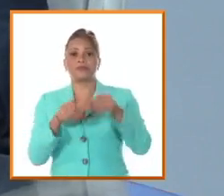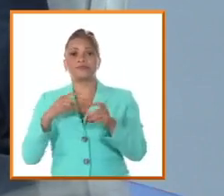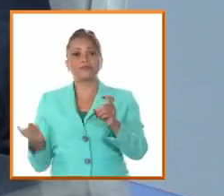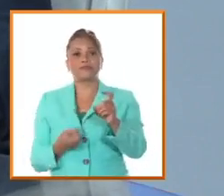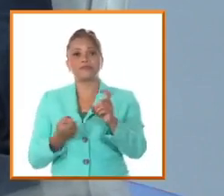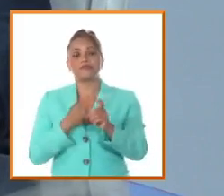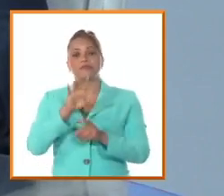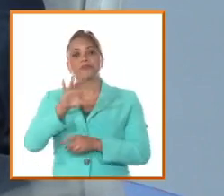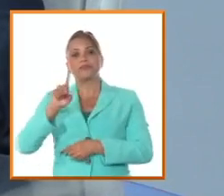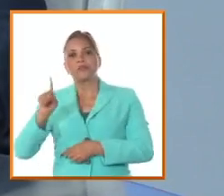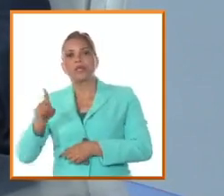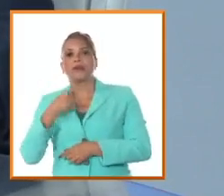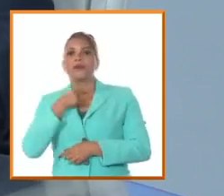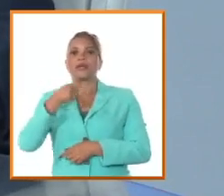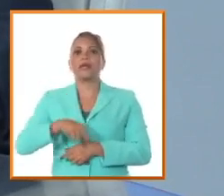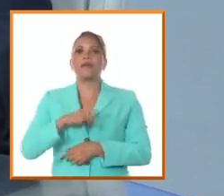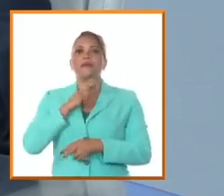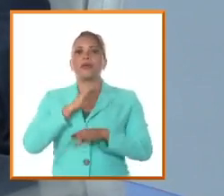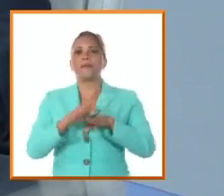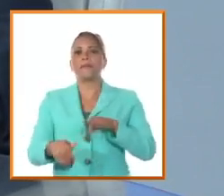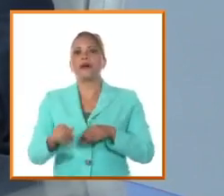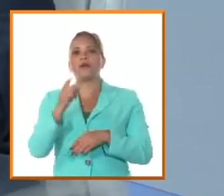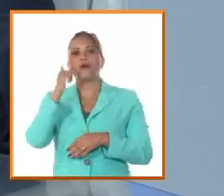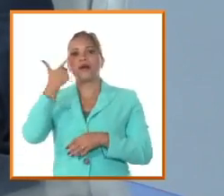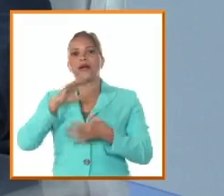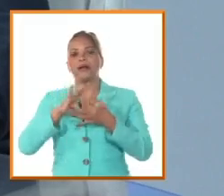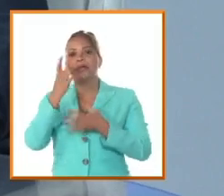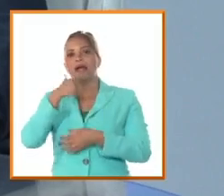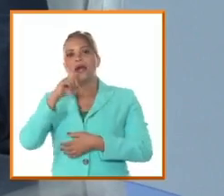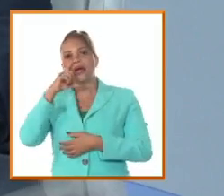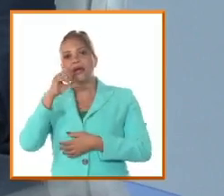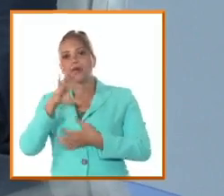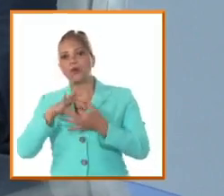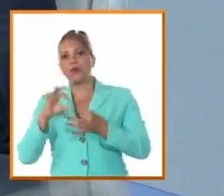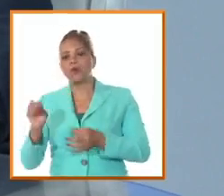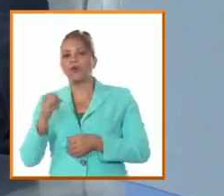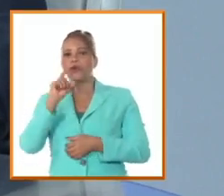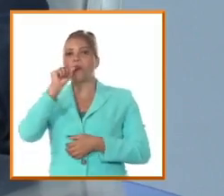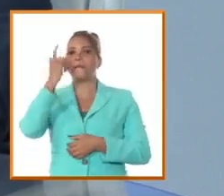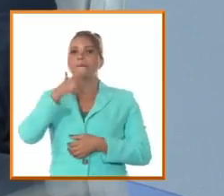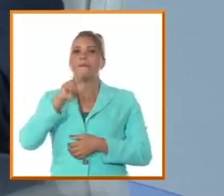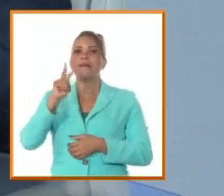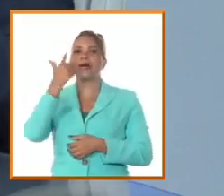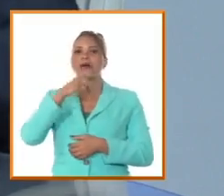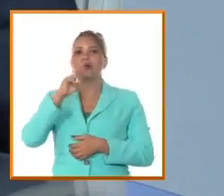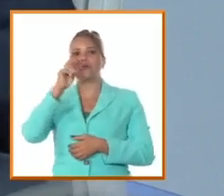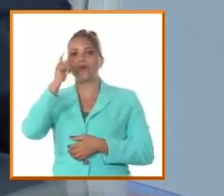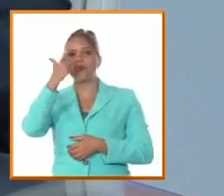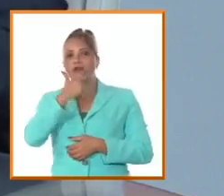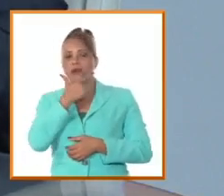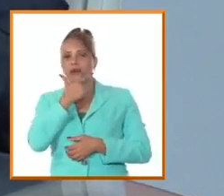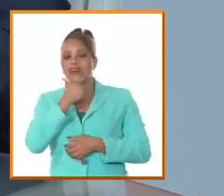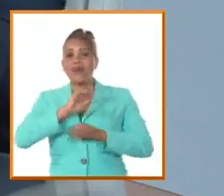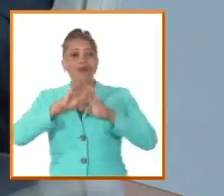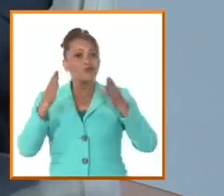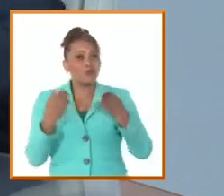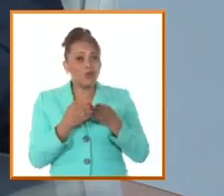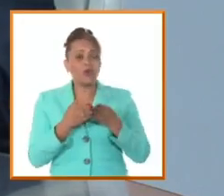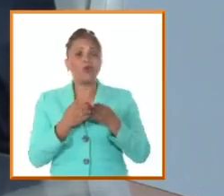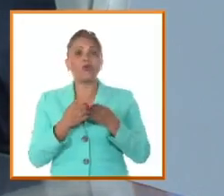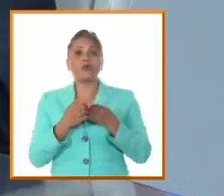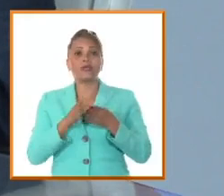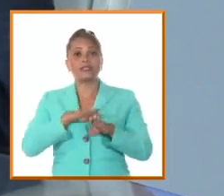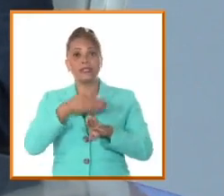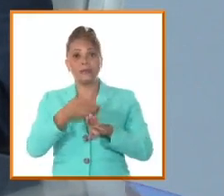por ejemplo los hermanos Arango los Loret de Mola los Barona los Bosa todos esos después